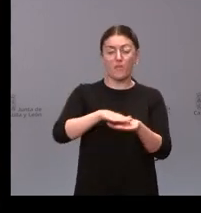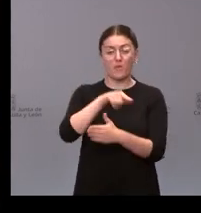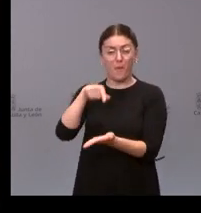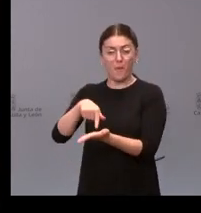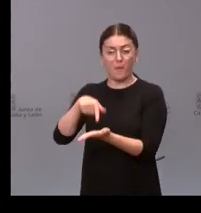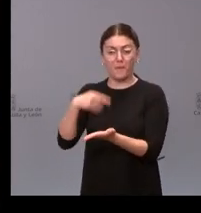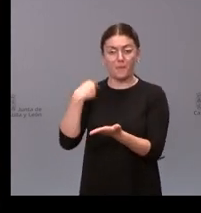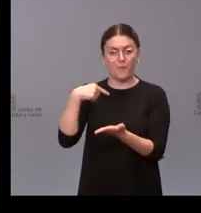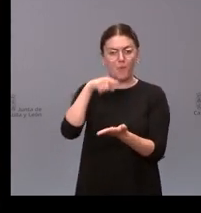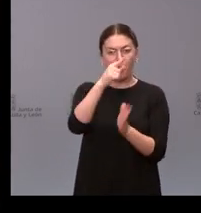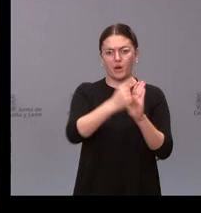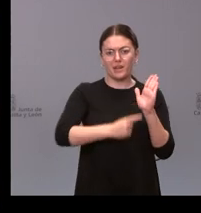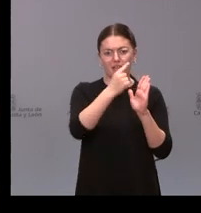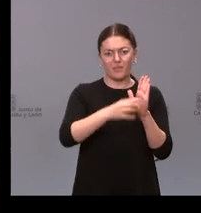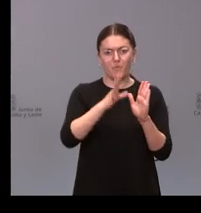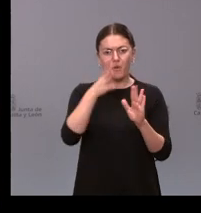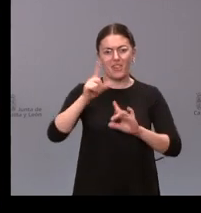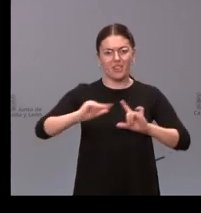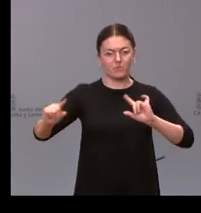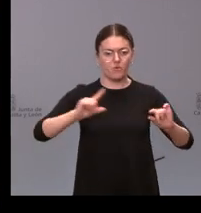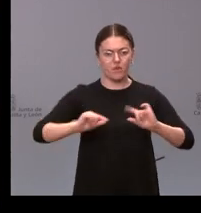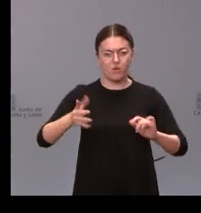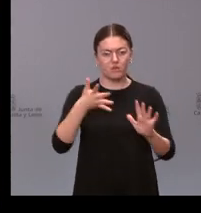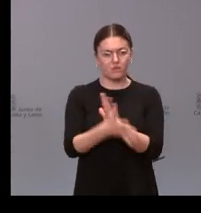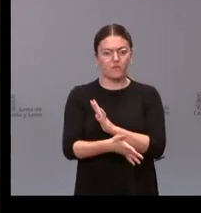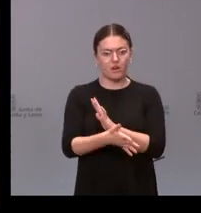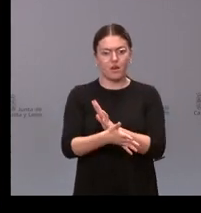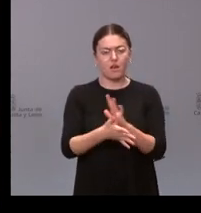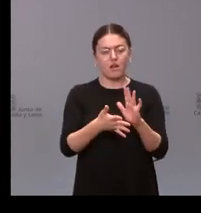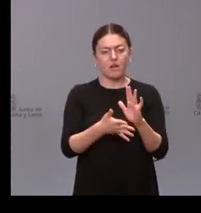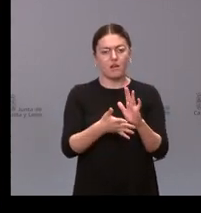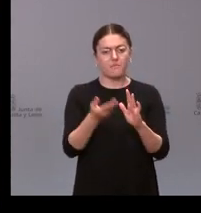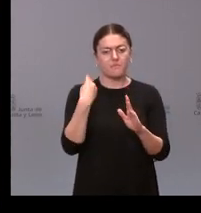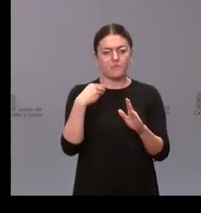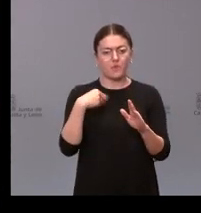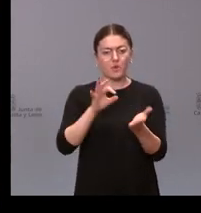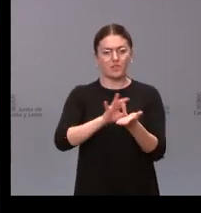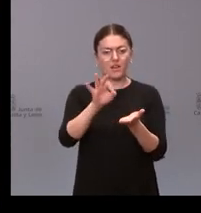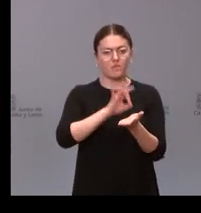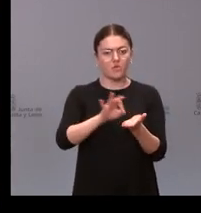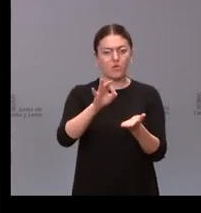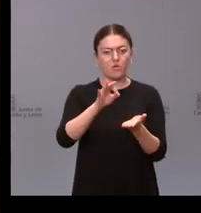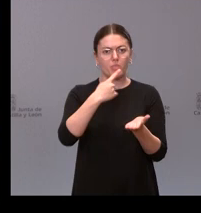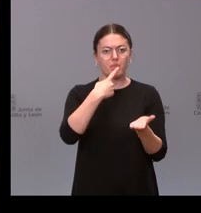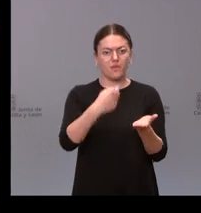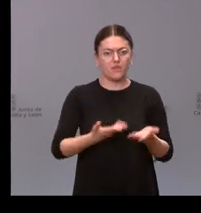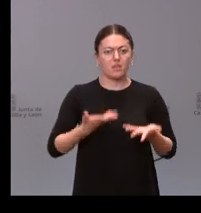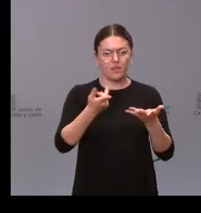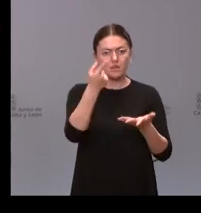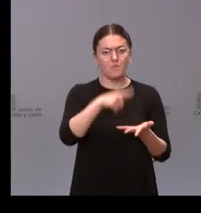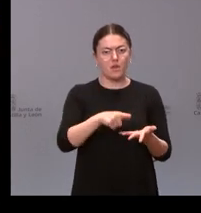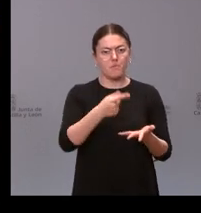de despoblación y de por lo tanto más dificultad y mayor coste de la prestación de los servicios pero que después según